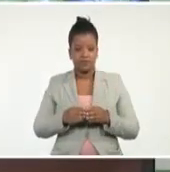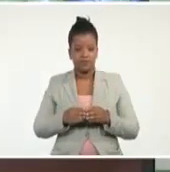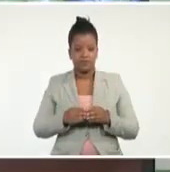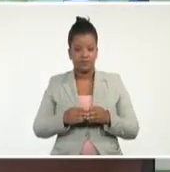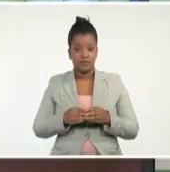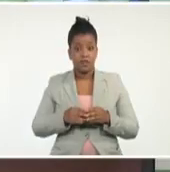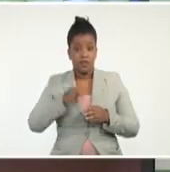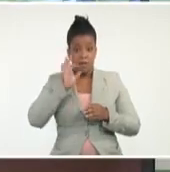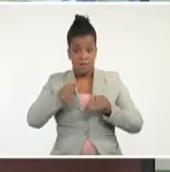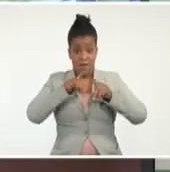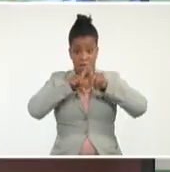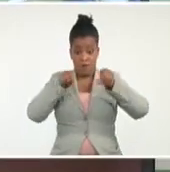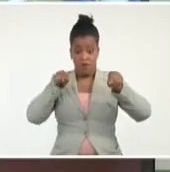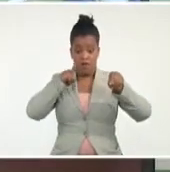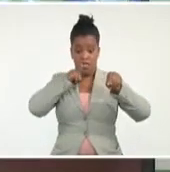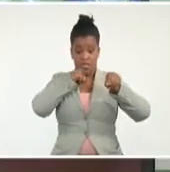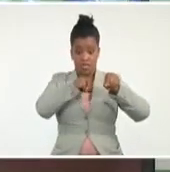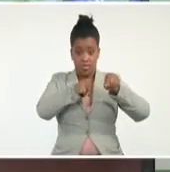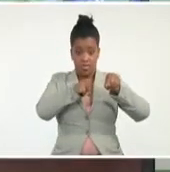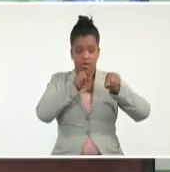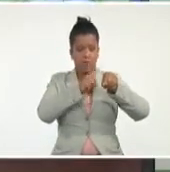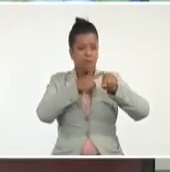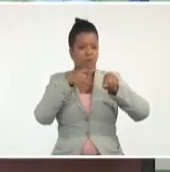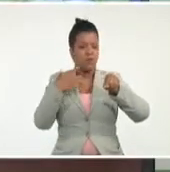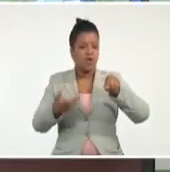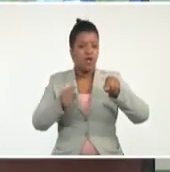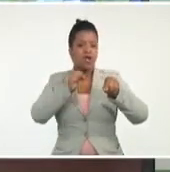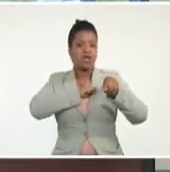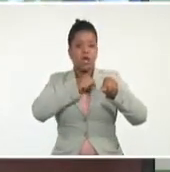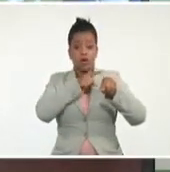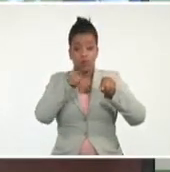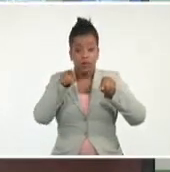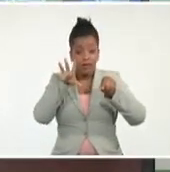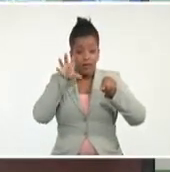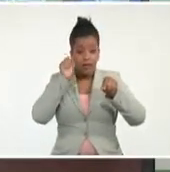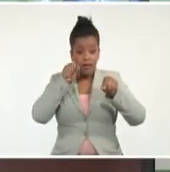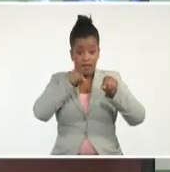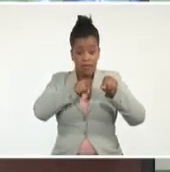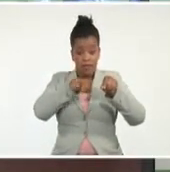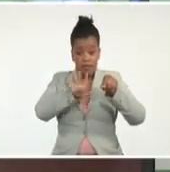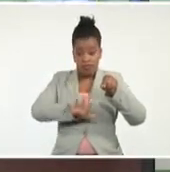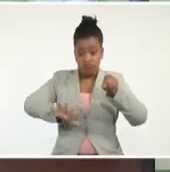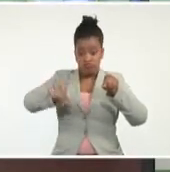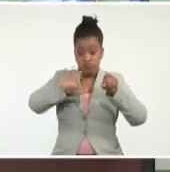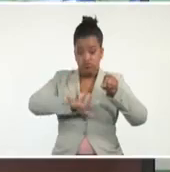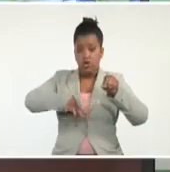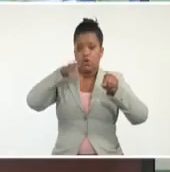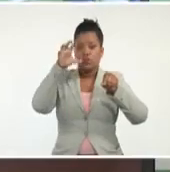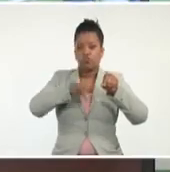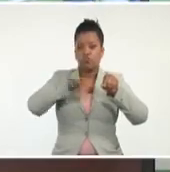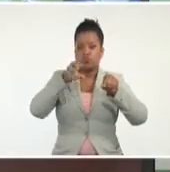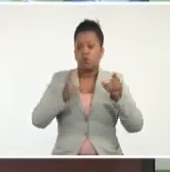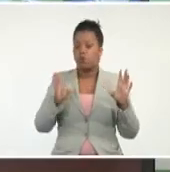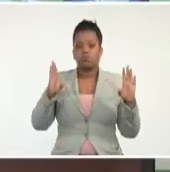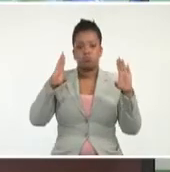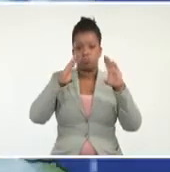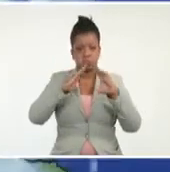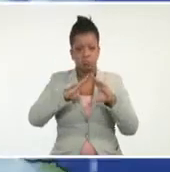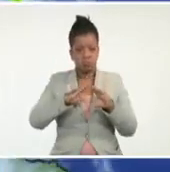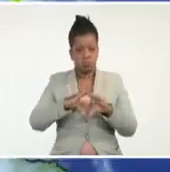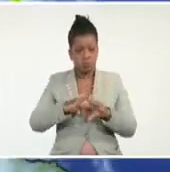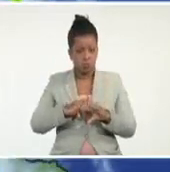marcando el centro porque quiero que observen que en el centro no está la lluvia, ni está